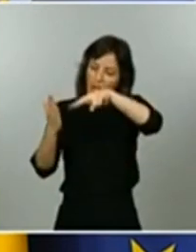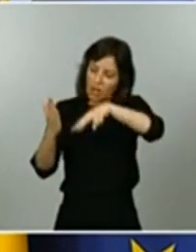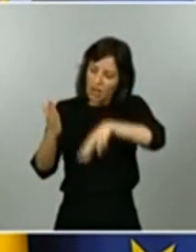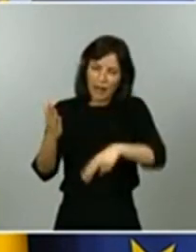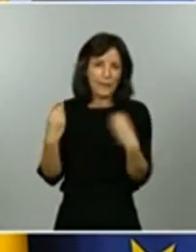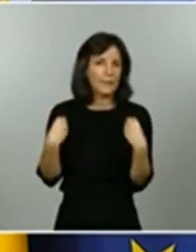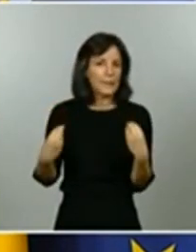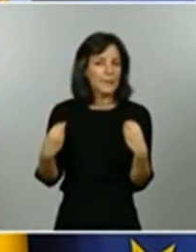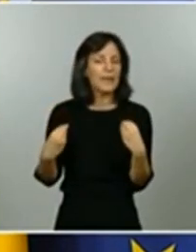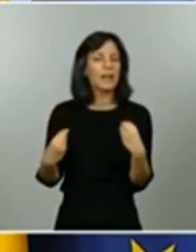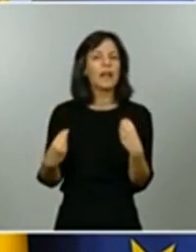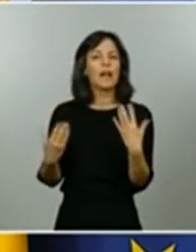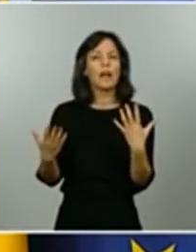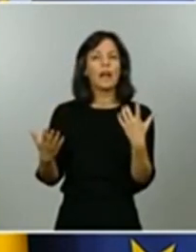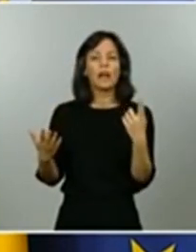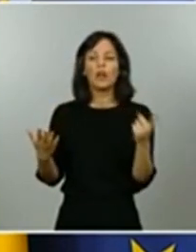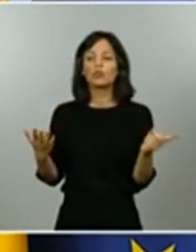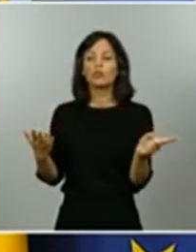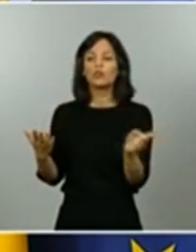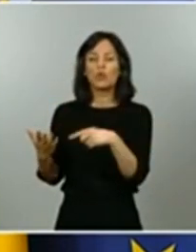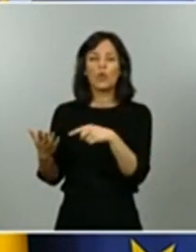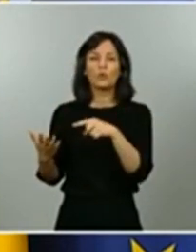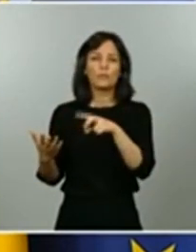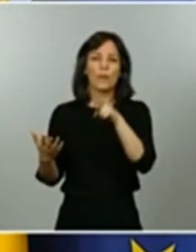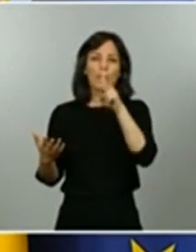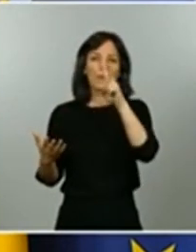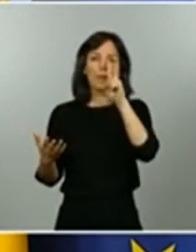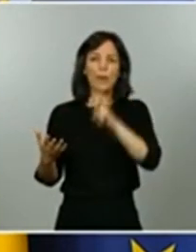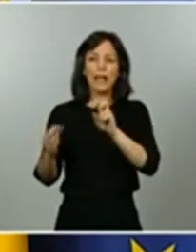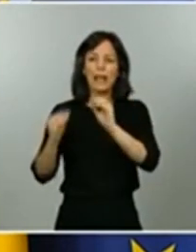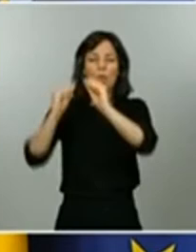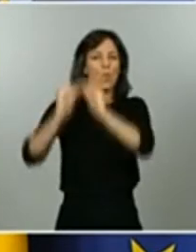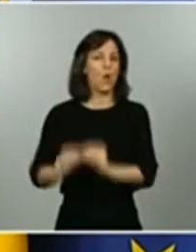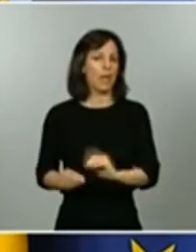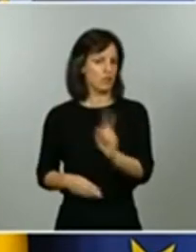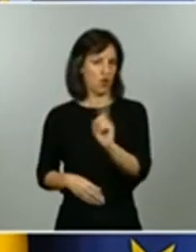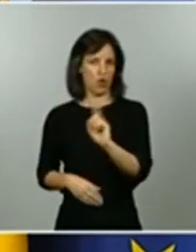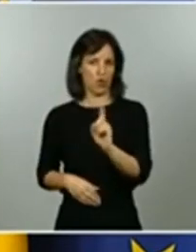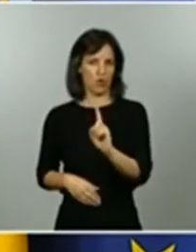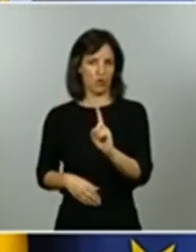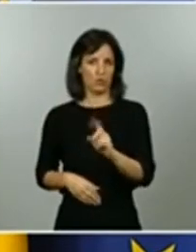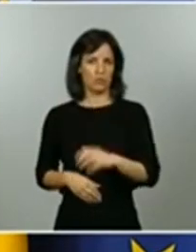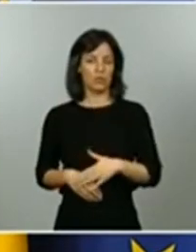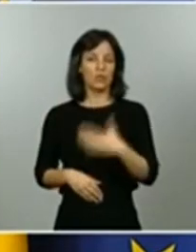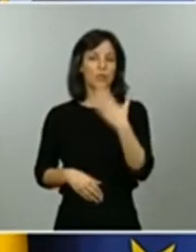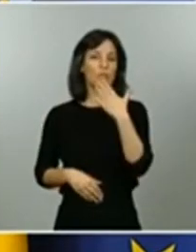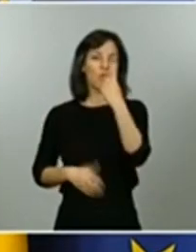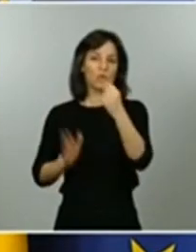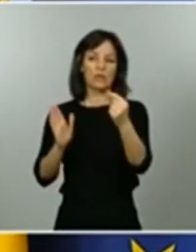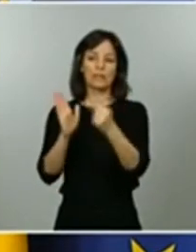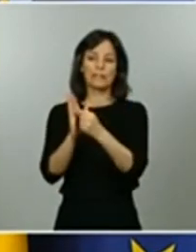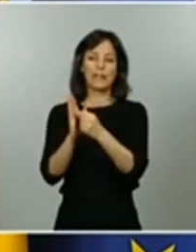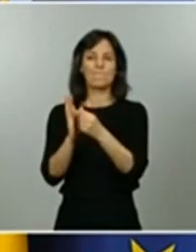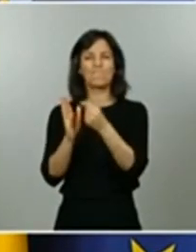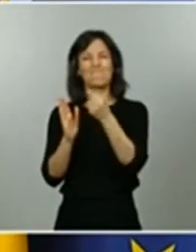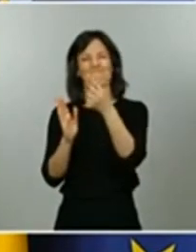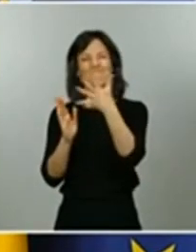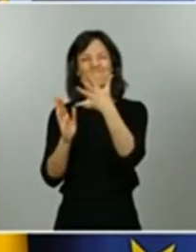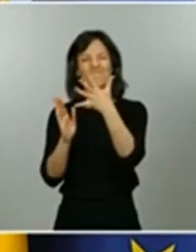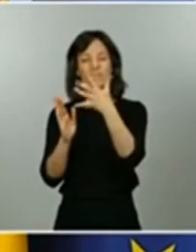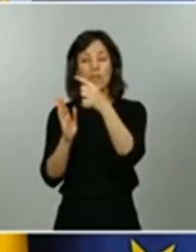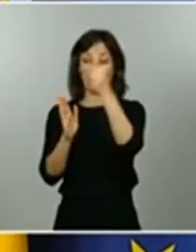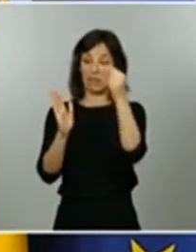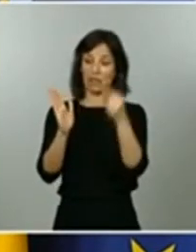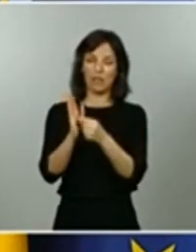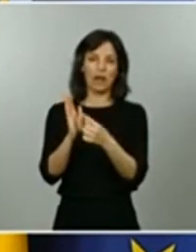un umbral de corte no llegar a un nivel de excelencia en uno puede ser compensado con un nivel mayor de calidad o de